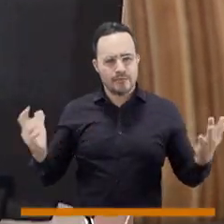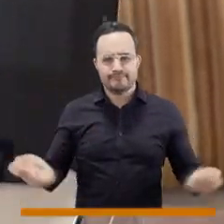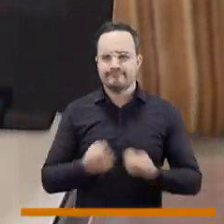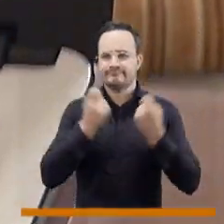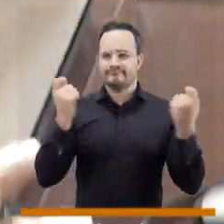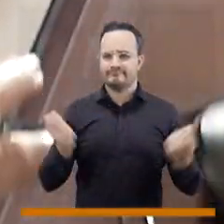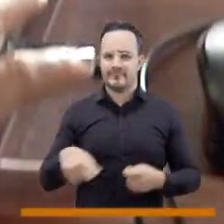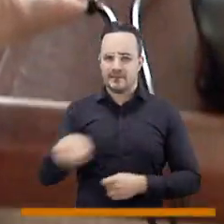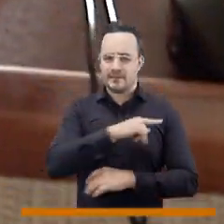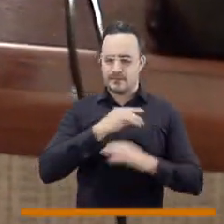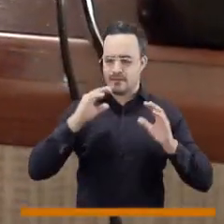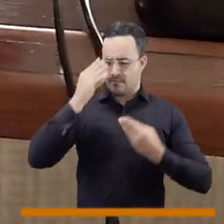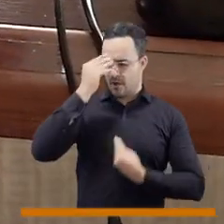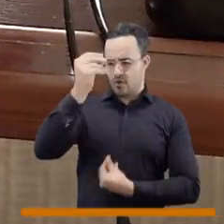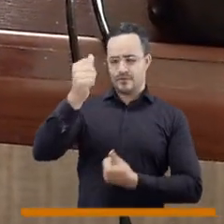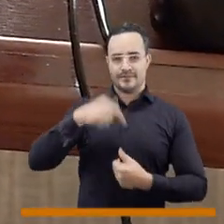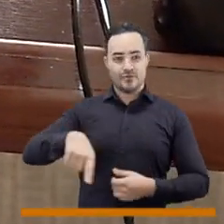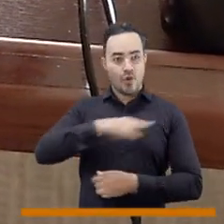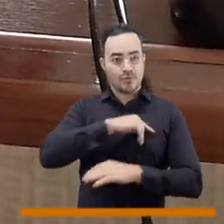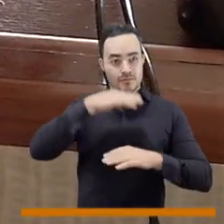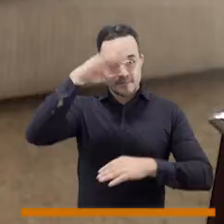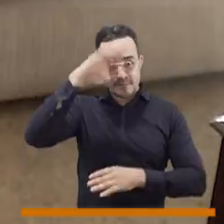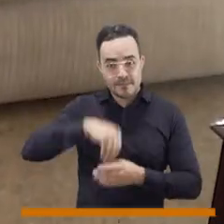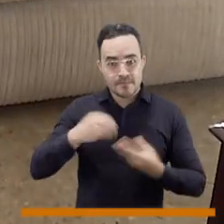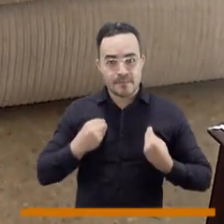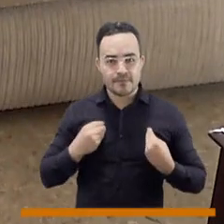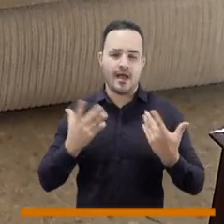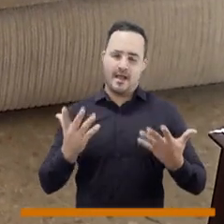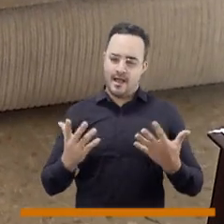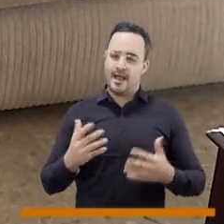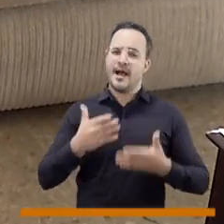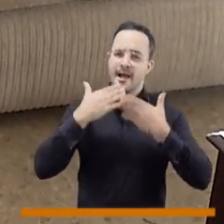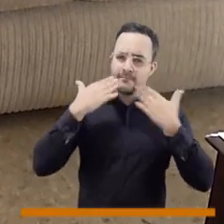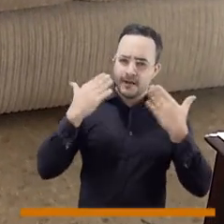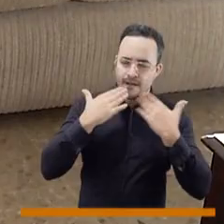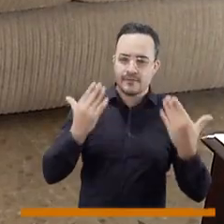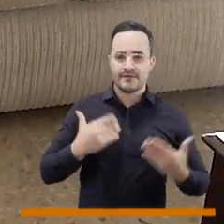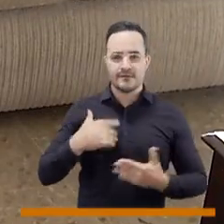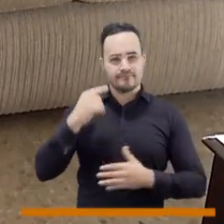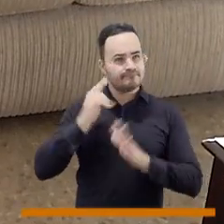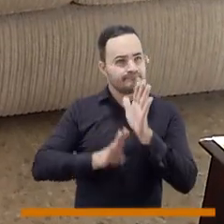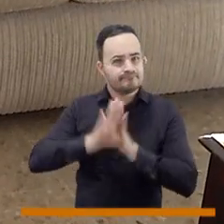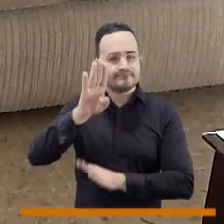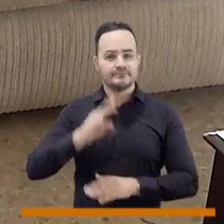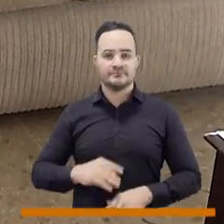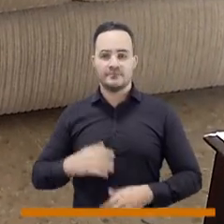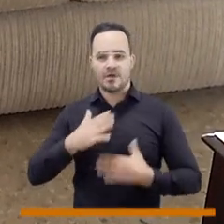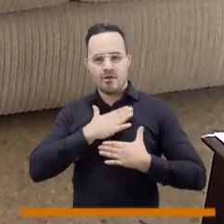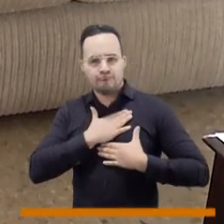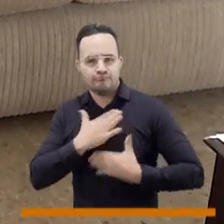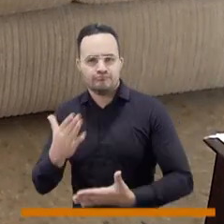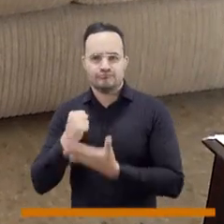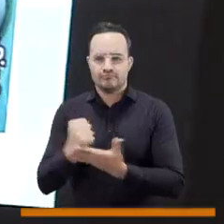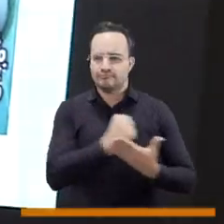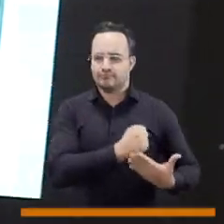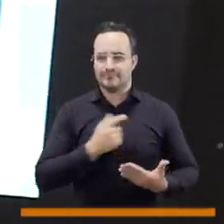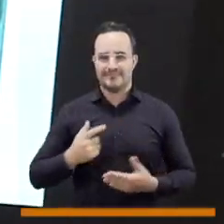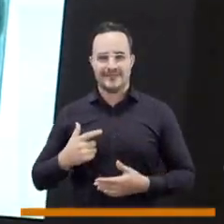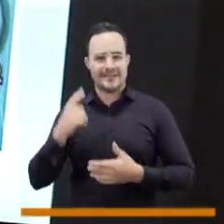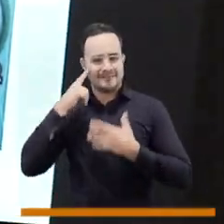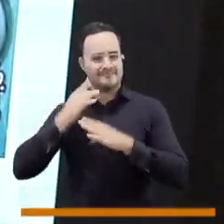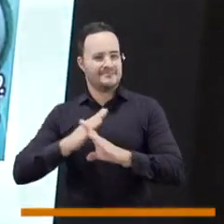recuperación de los valores cívicos de los medellinenses, haciendo de la capital antioqueña una ciudad amable,